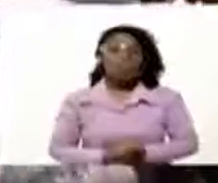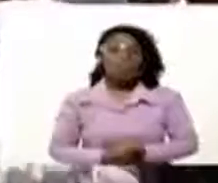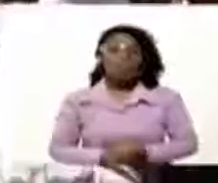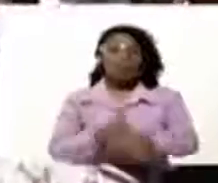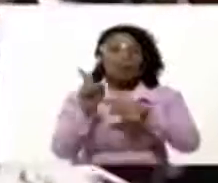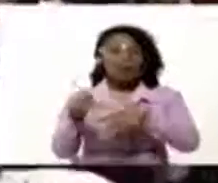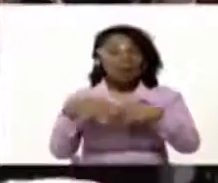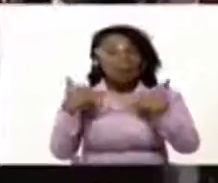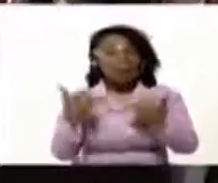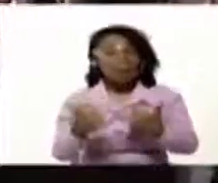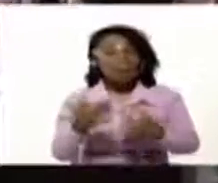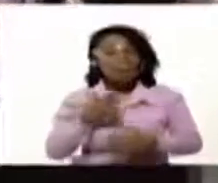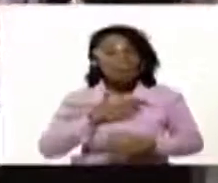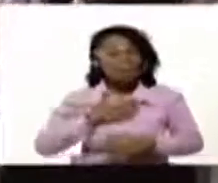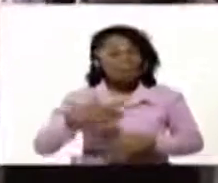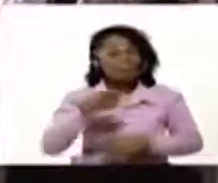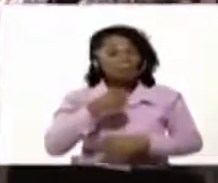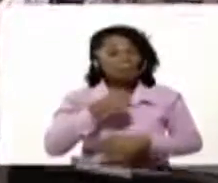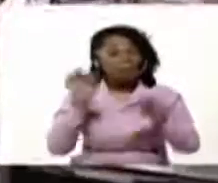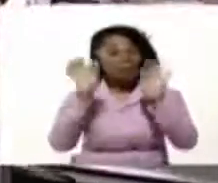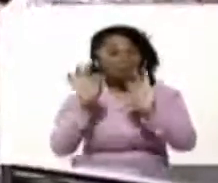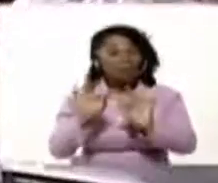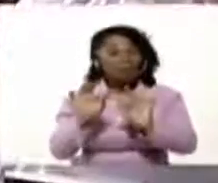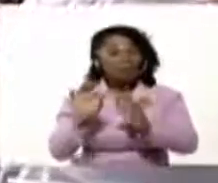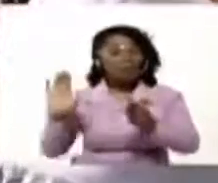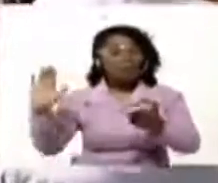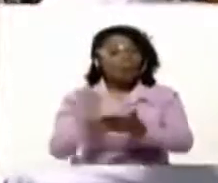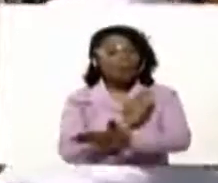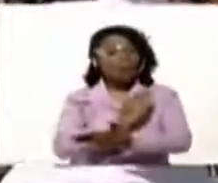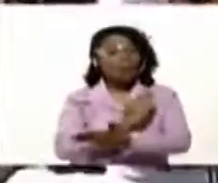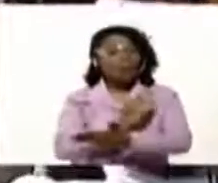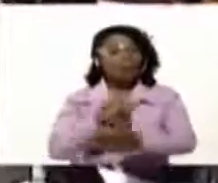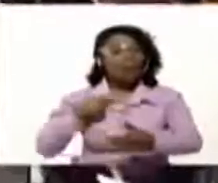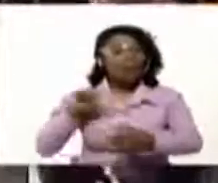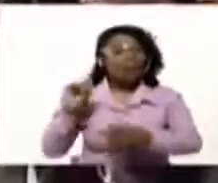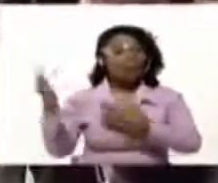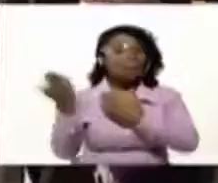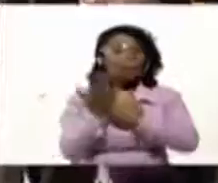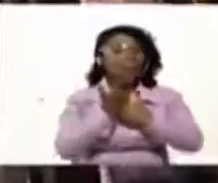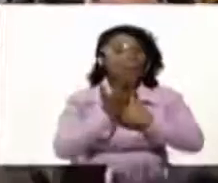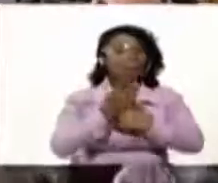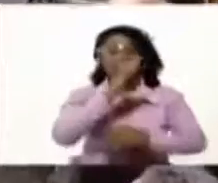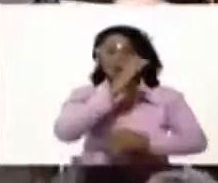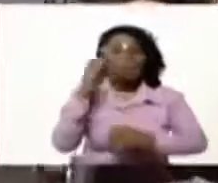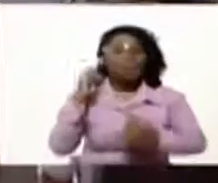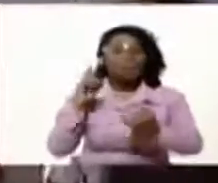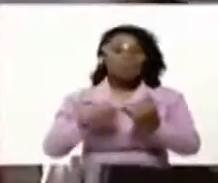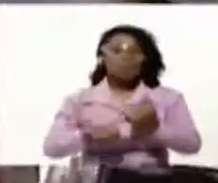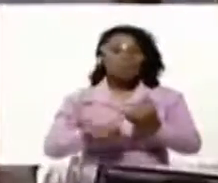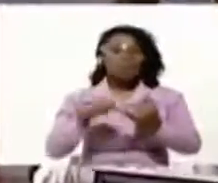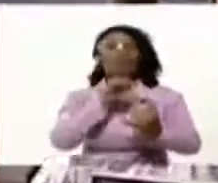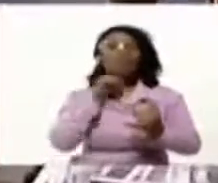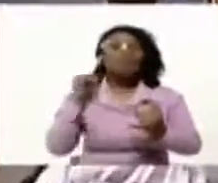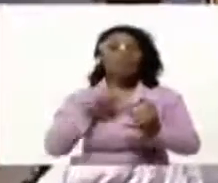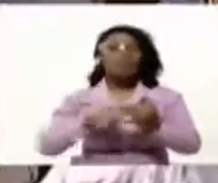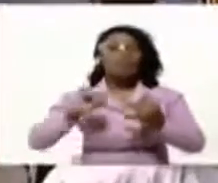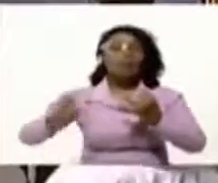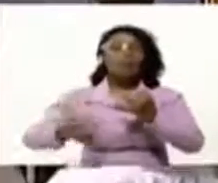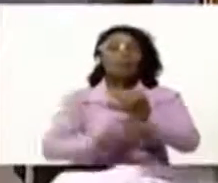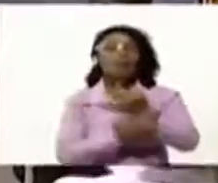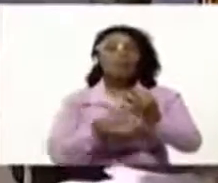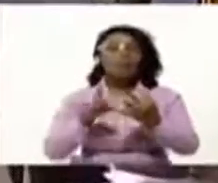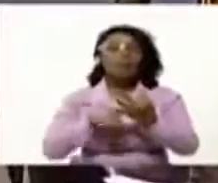Así que ahora me buscan la forma de que se levanten las sanciones, Caprín Larradoqui, Ramos Alú, Juan Guaidó.